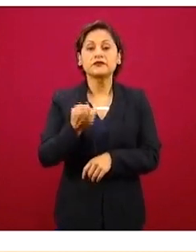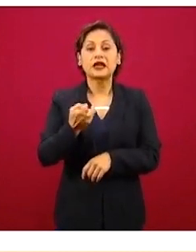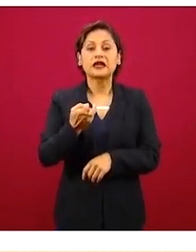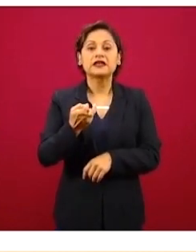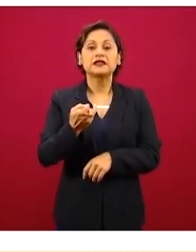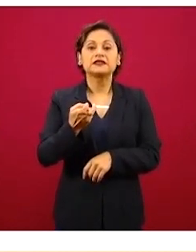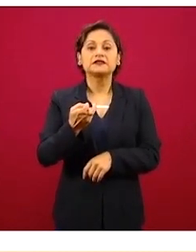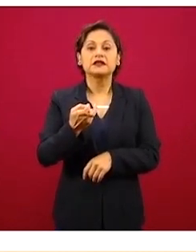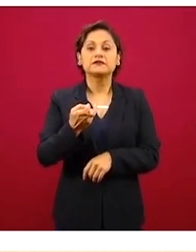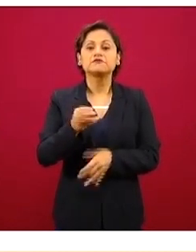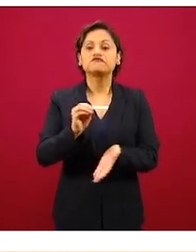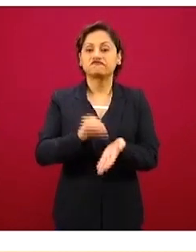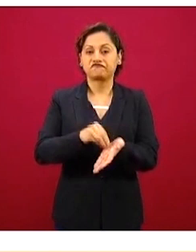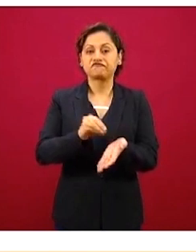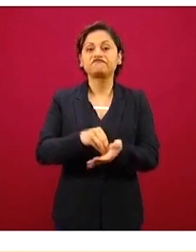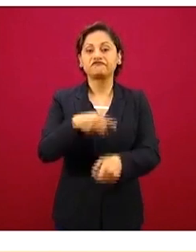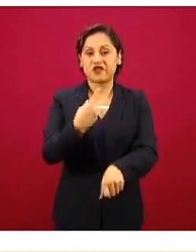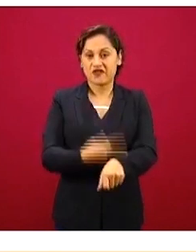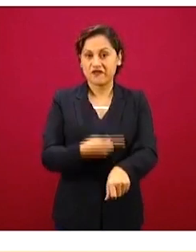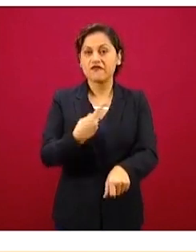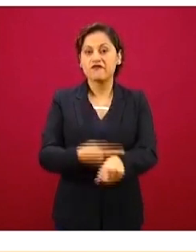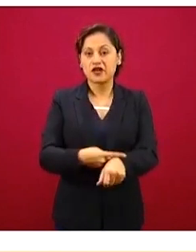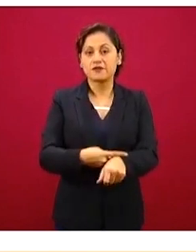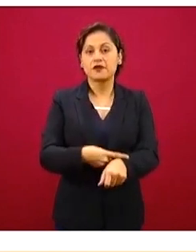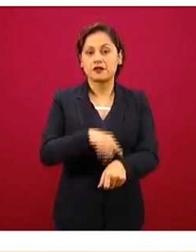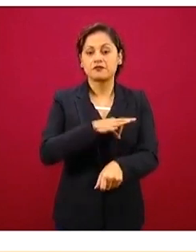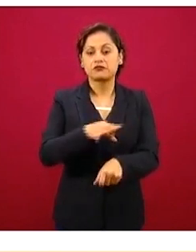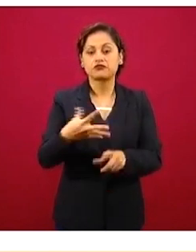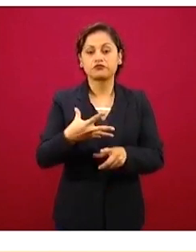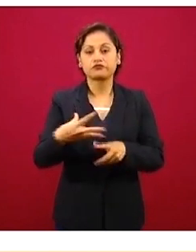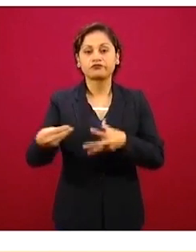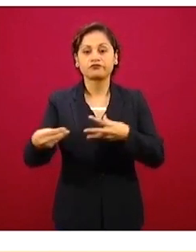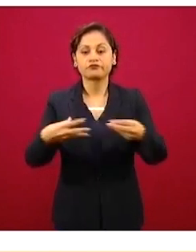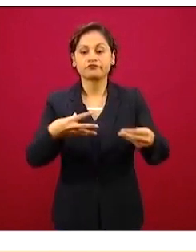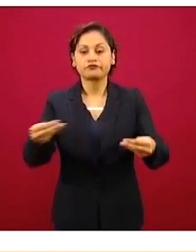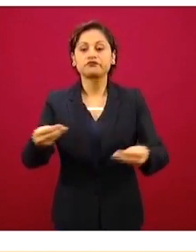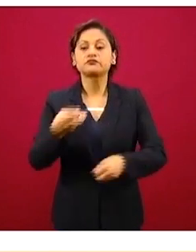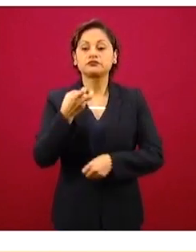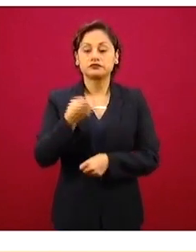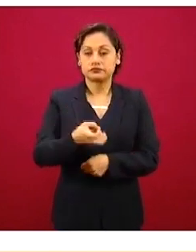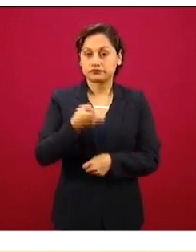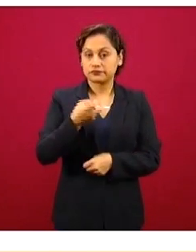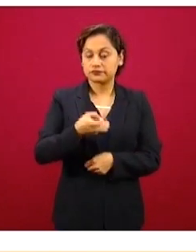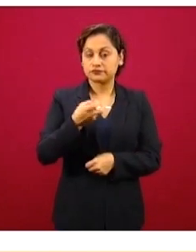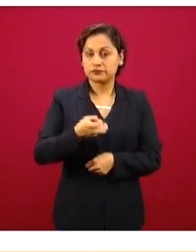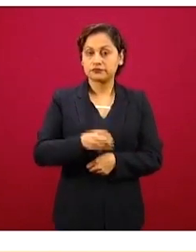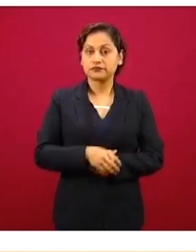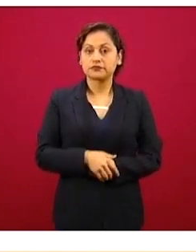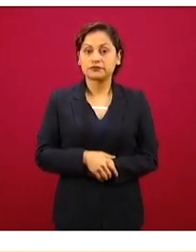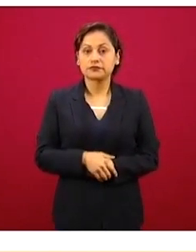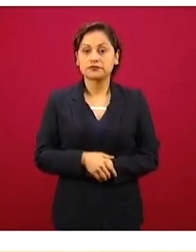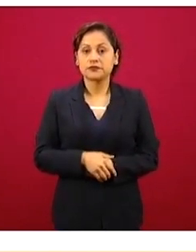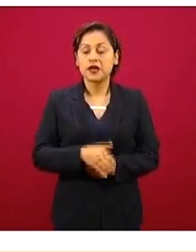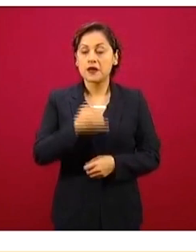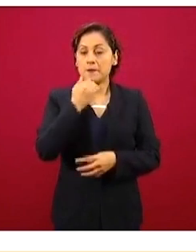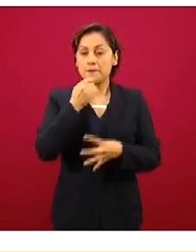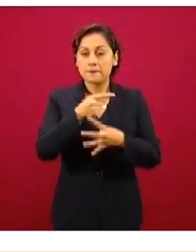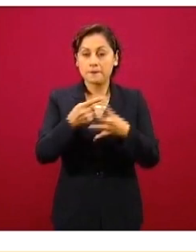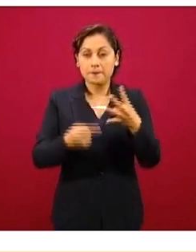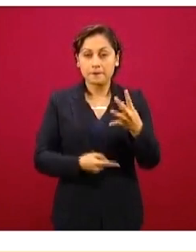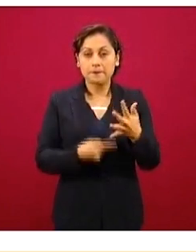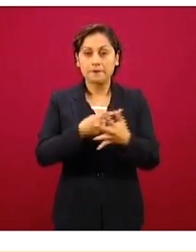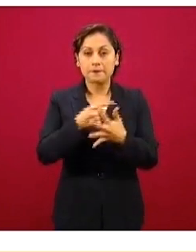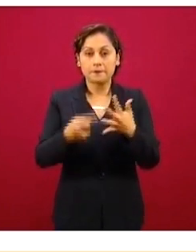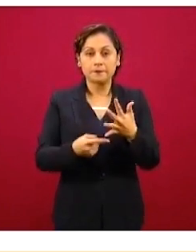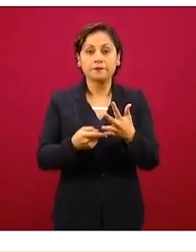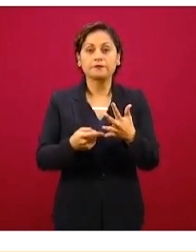enfermedad que está en los últimos 14 días. Desafortunadamente, 7 mil 633 personas han perdido